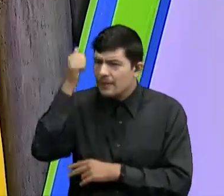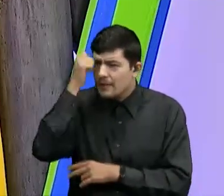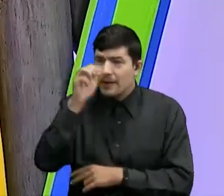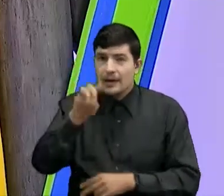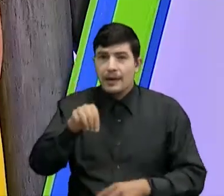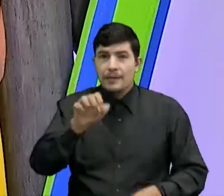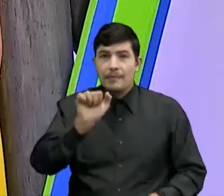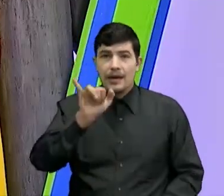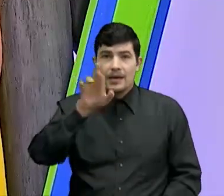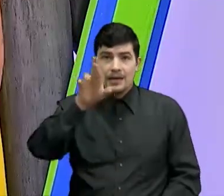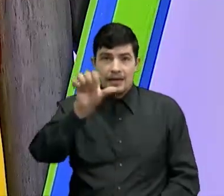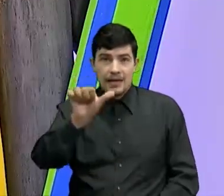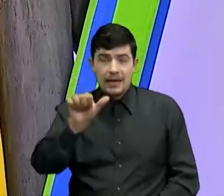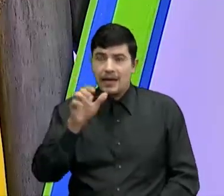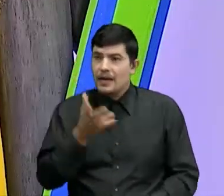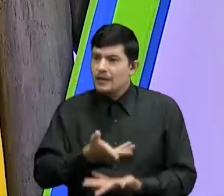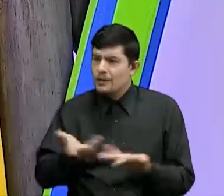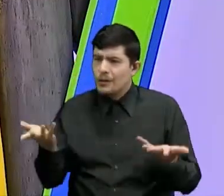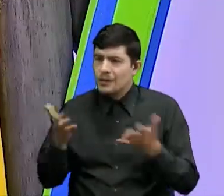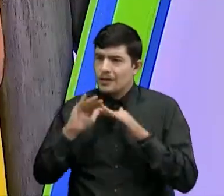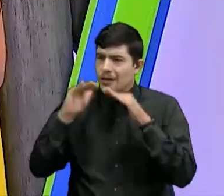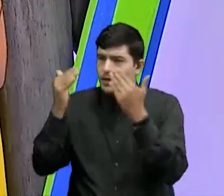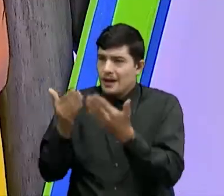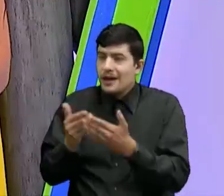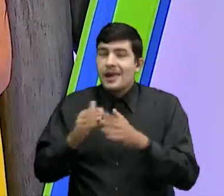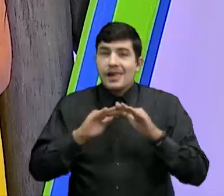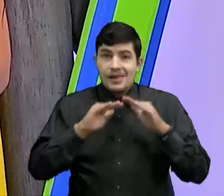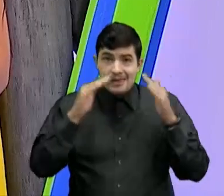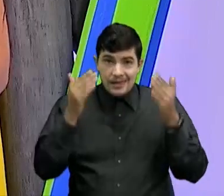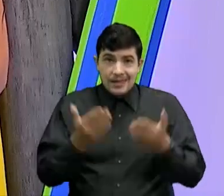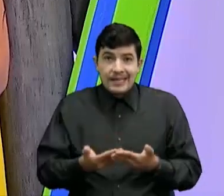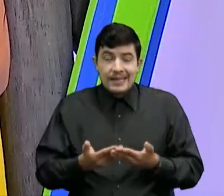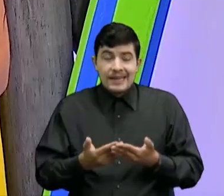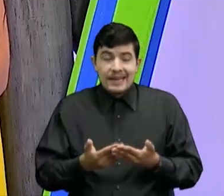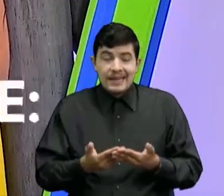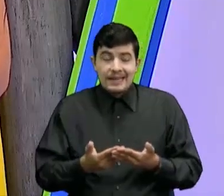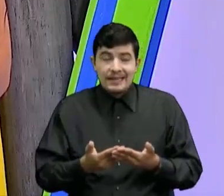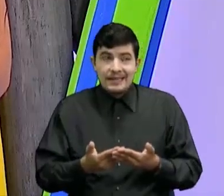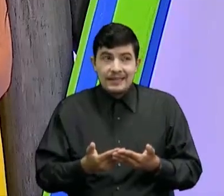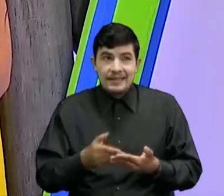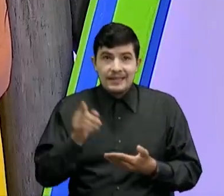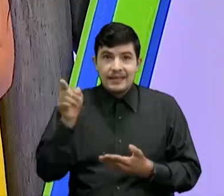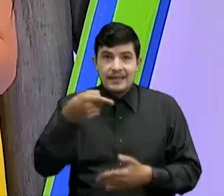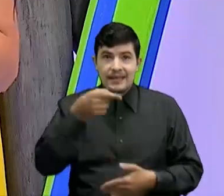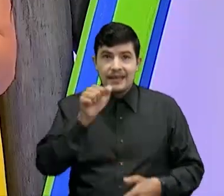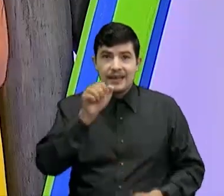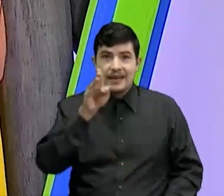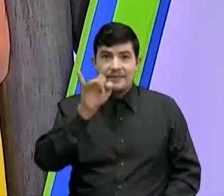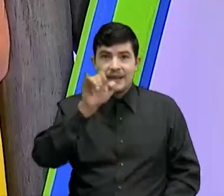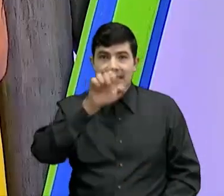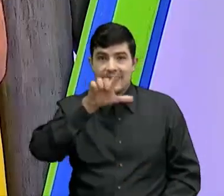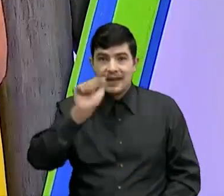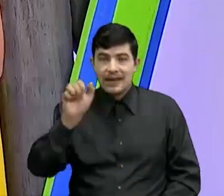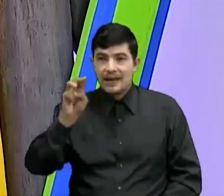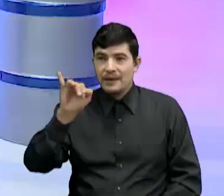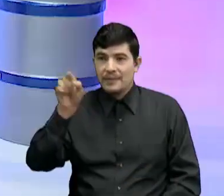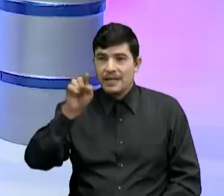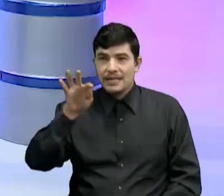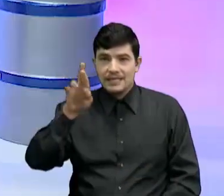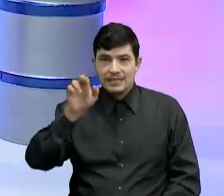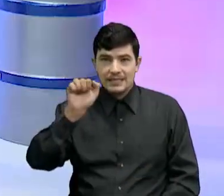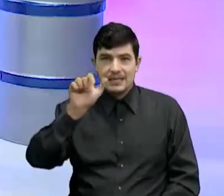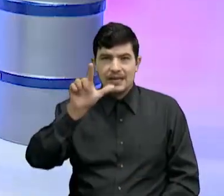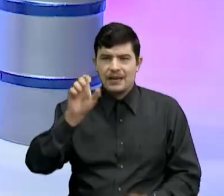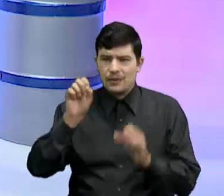Mayra ¿Mayra de qué colegio? Del Colegio Gabriela Mistral Del Colegio Gabriela